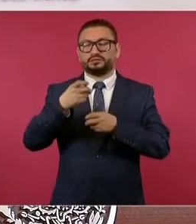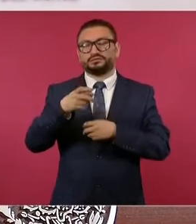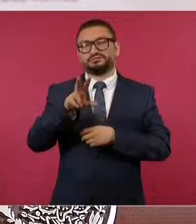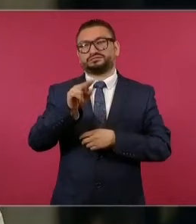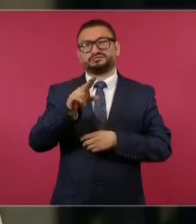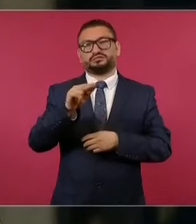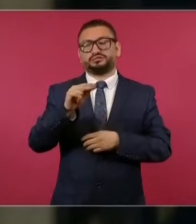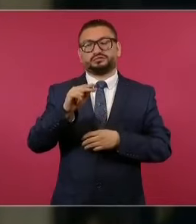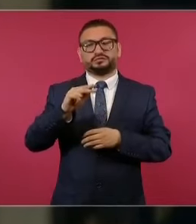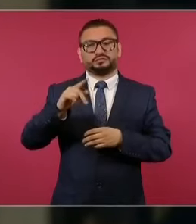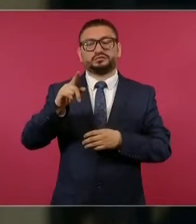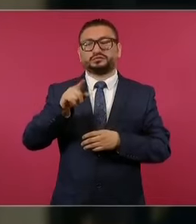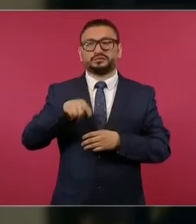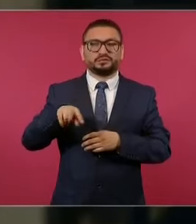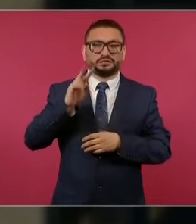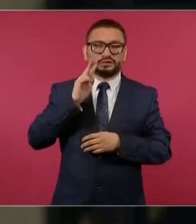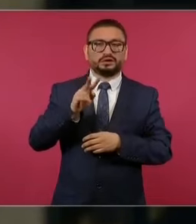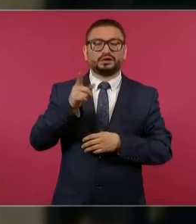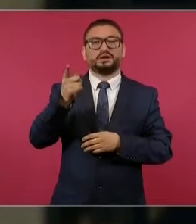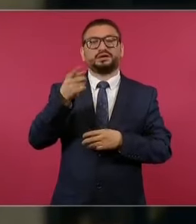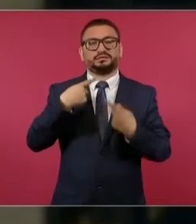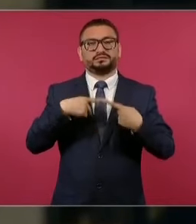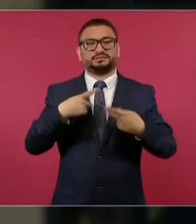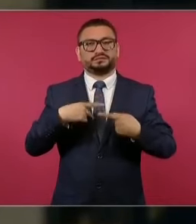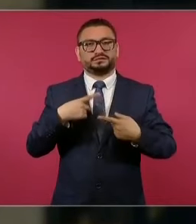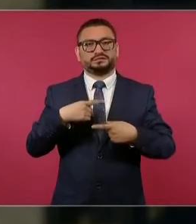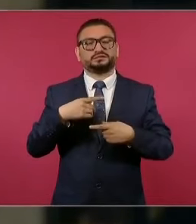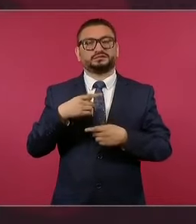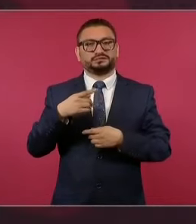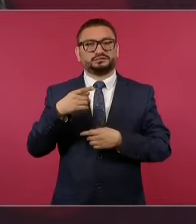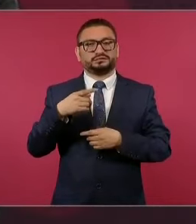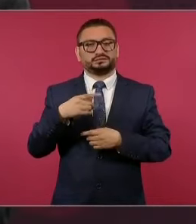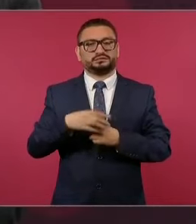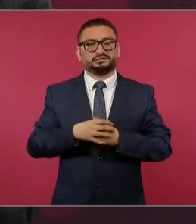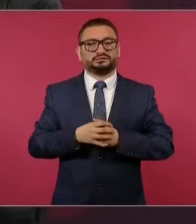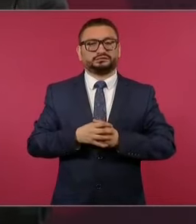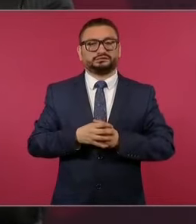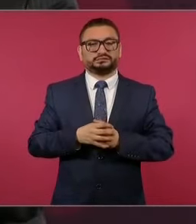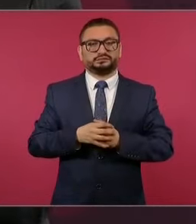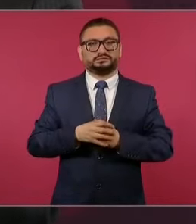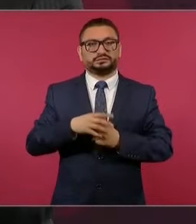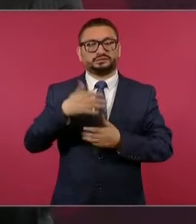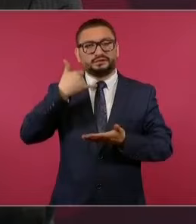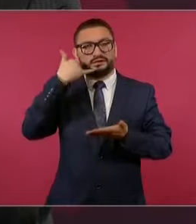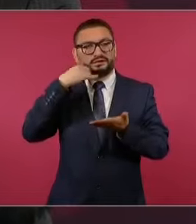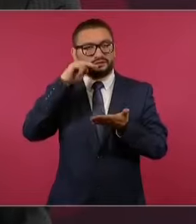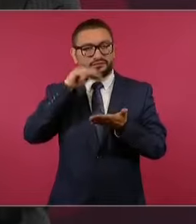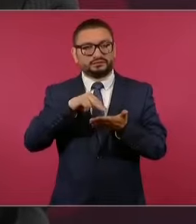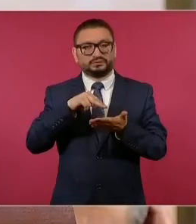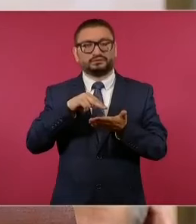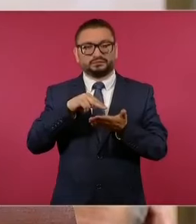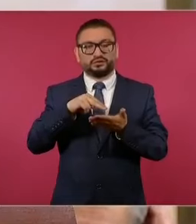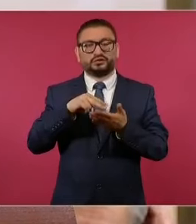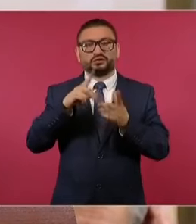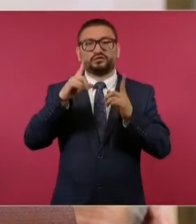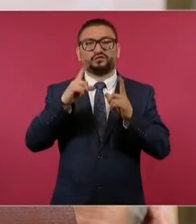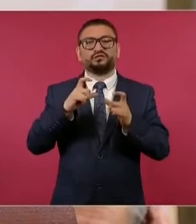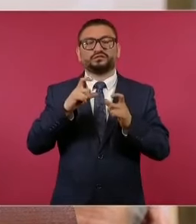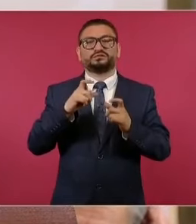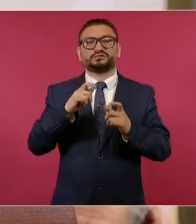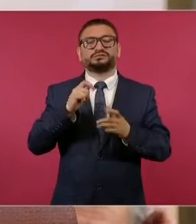Alguien vio en el teléfono la foto